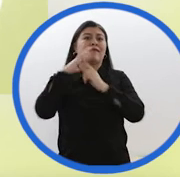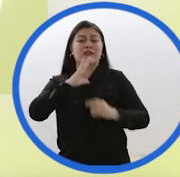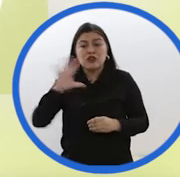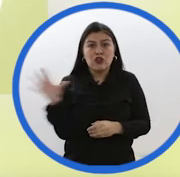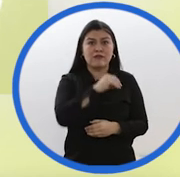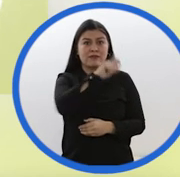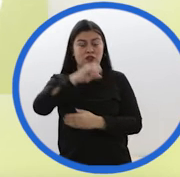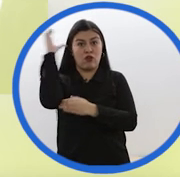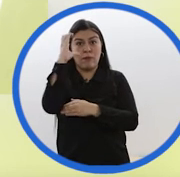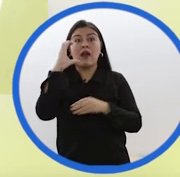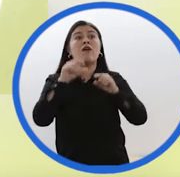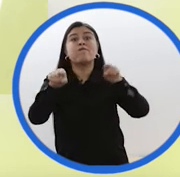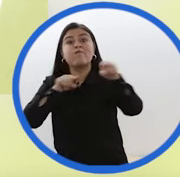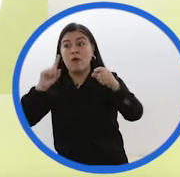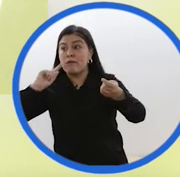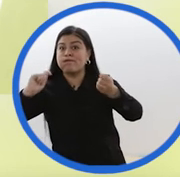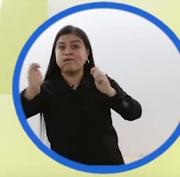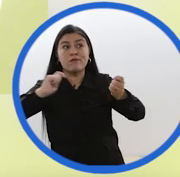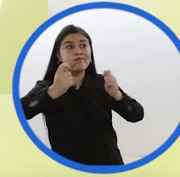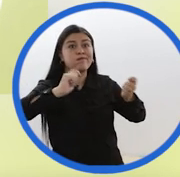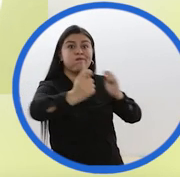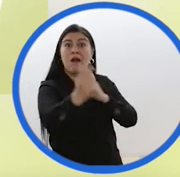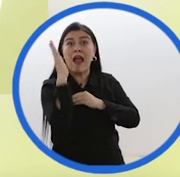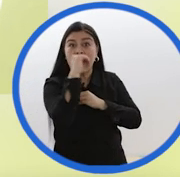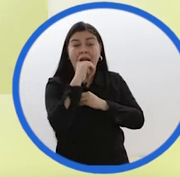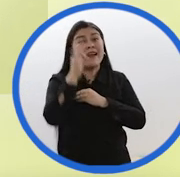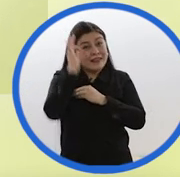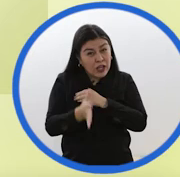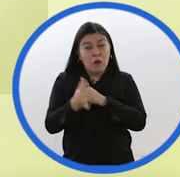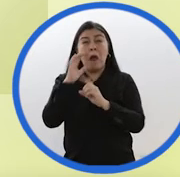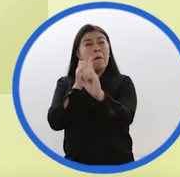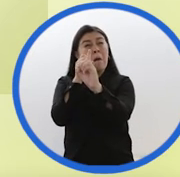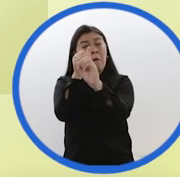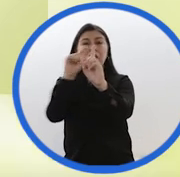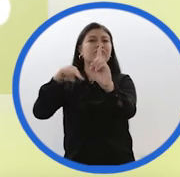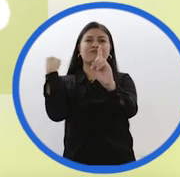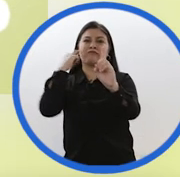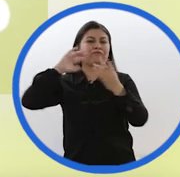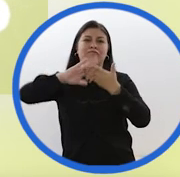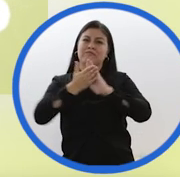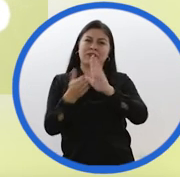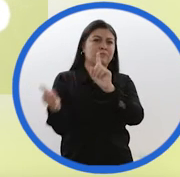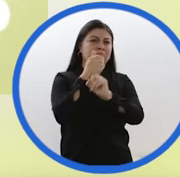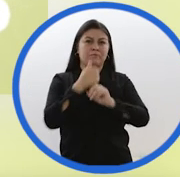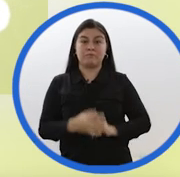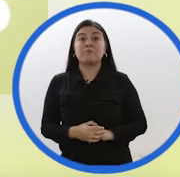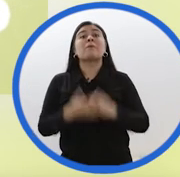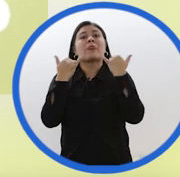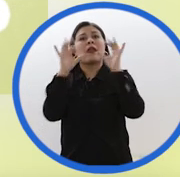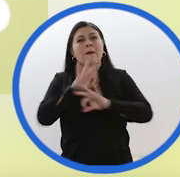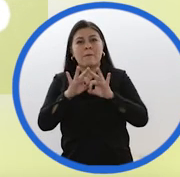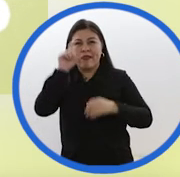territorios PEDED no se transforman, difícilmente alcanzaremos la paz que tanto anhelamos. Por esto, requieren del